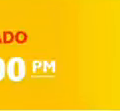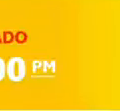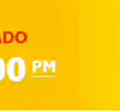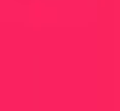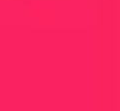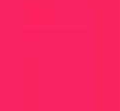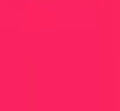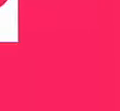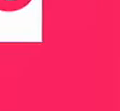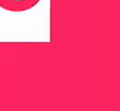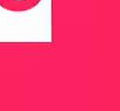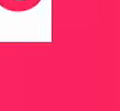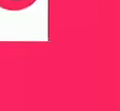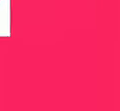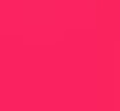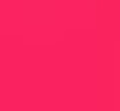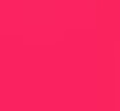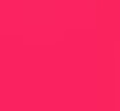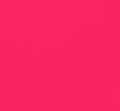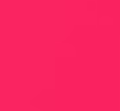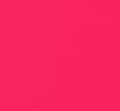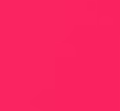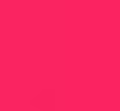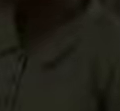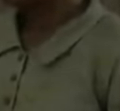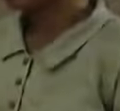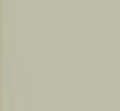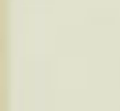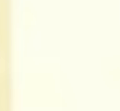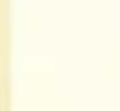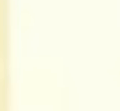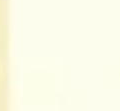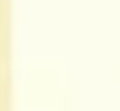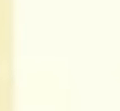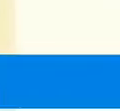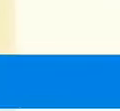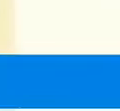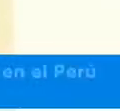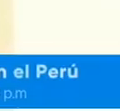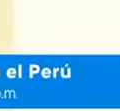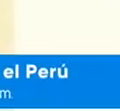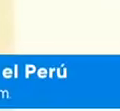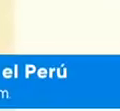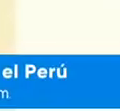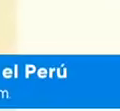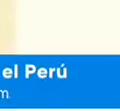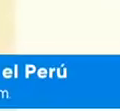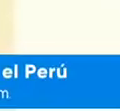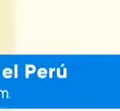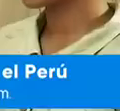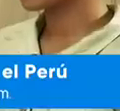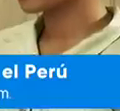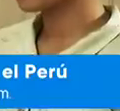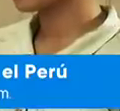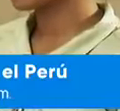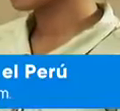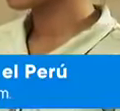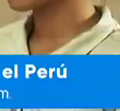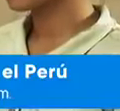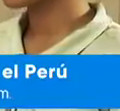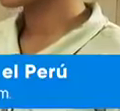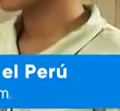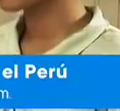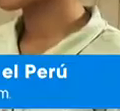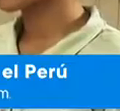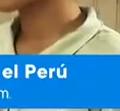la tarde, por TV Perú. Primero mi salud. Tenemos que hacer frente a esto de una manera organizada. Tenemos que